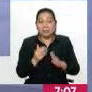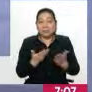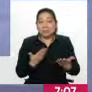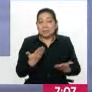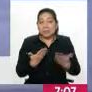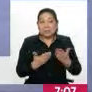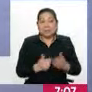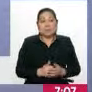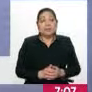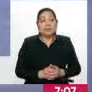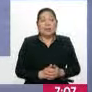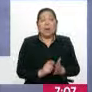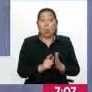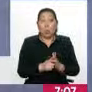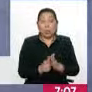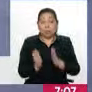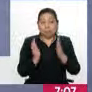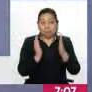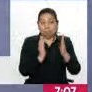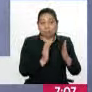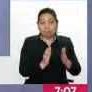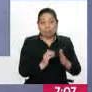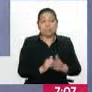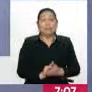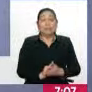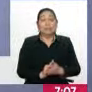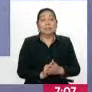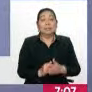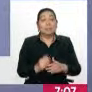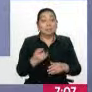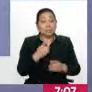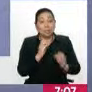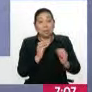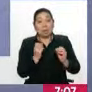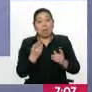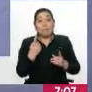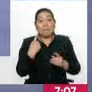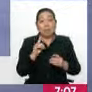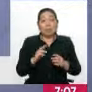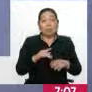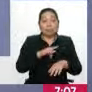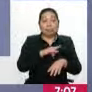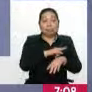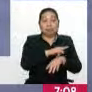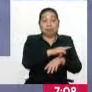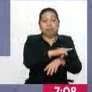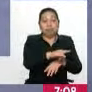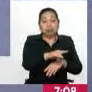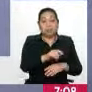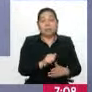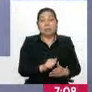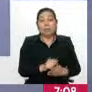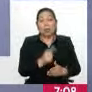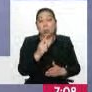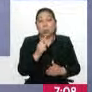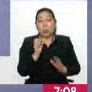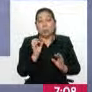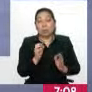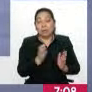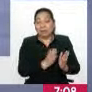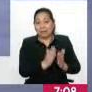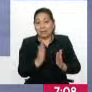aproximación. Luego tenemos en el lado derecho una aeronave que está tomando posición para despegar en la pista 1.6